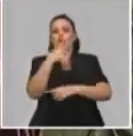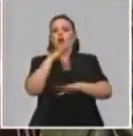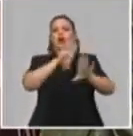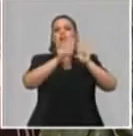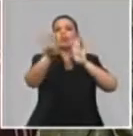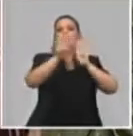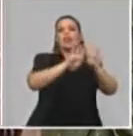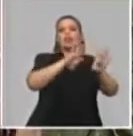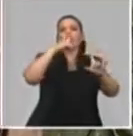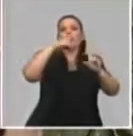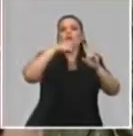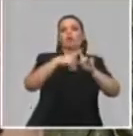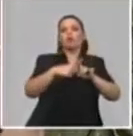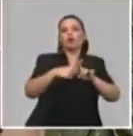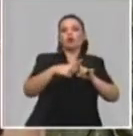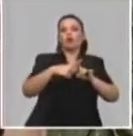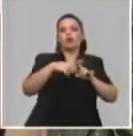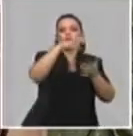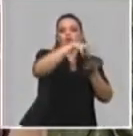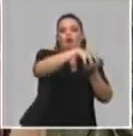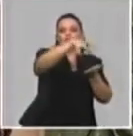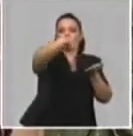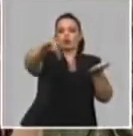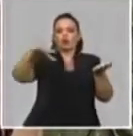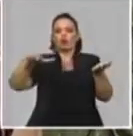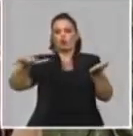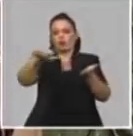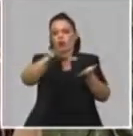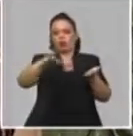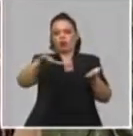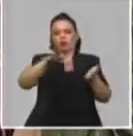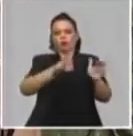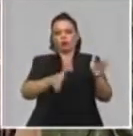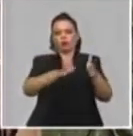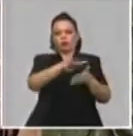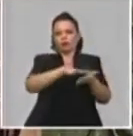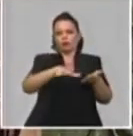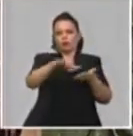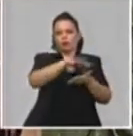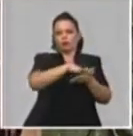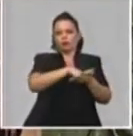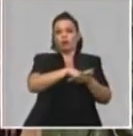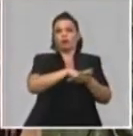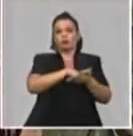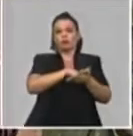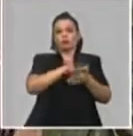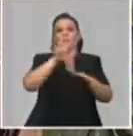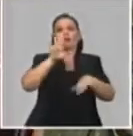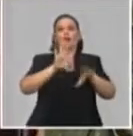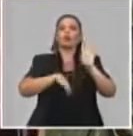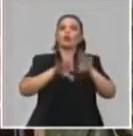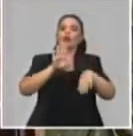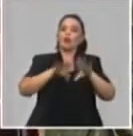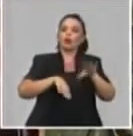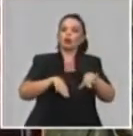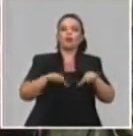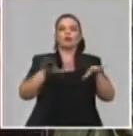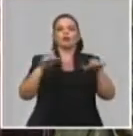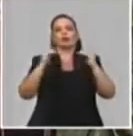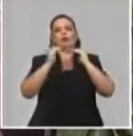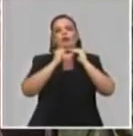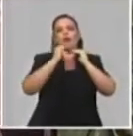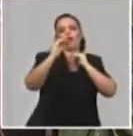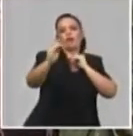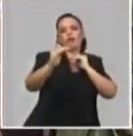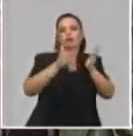gradual, va a ser más medido en función de que la plataforma se